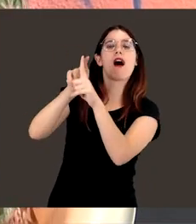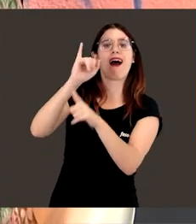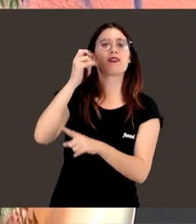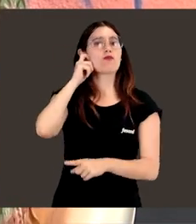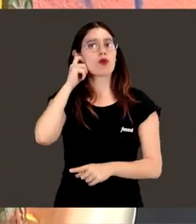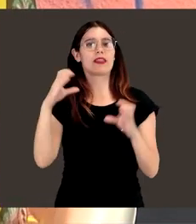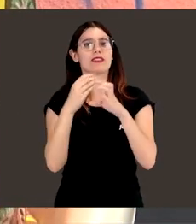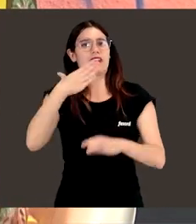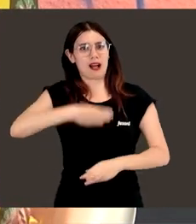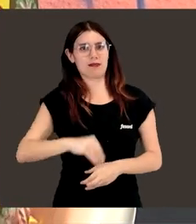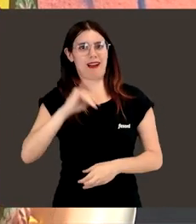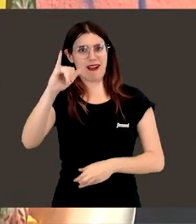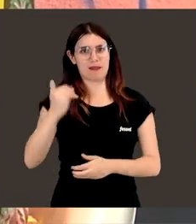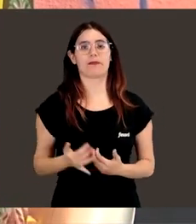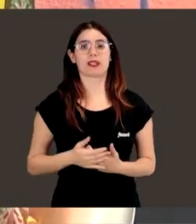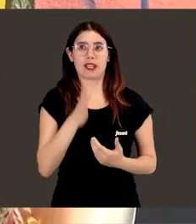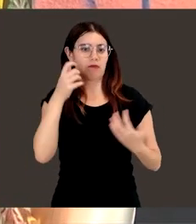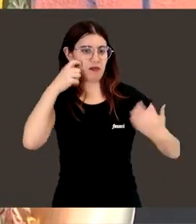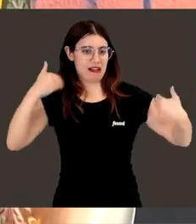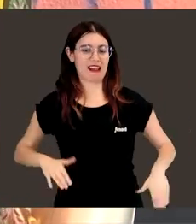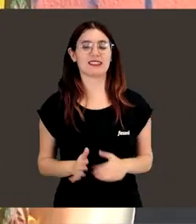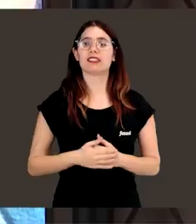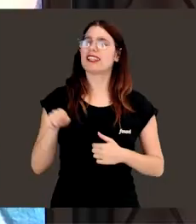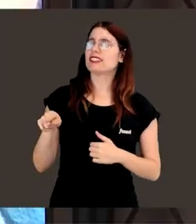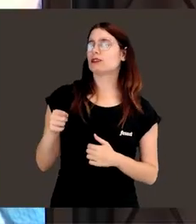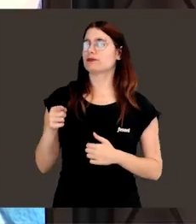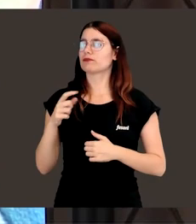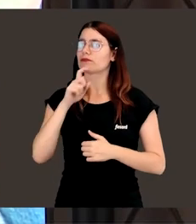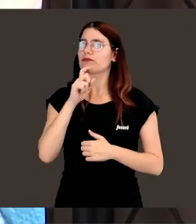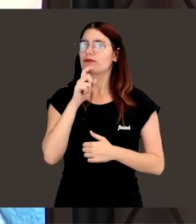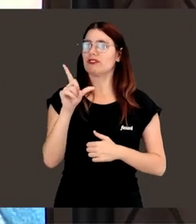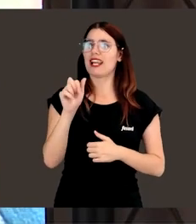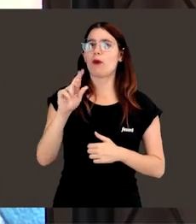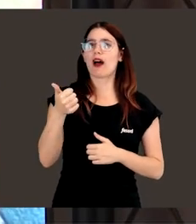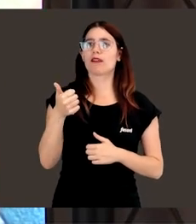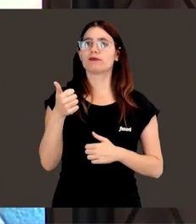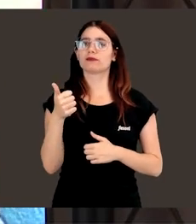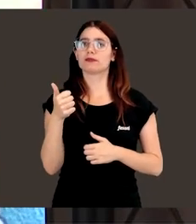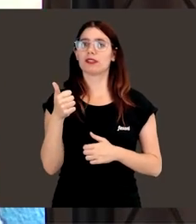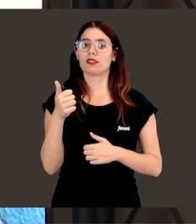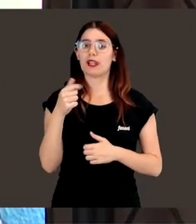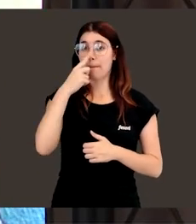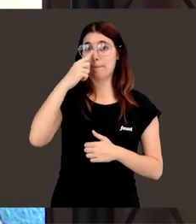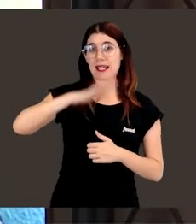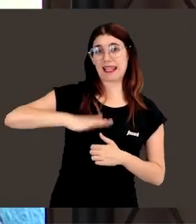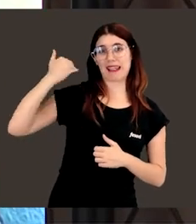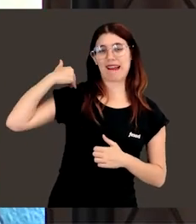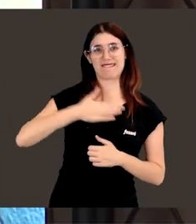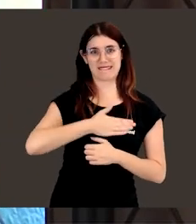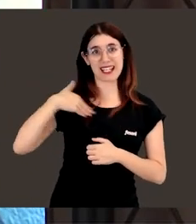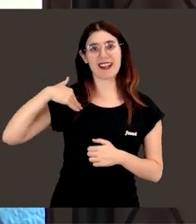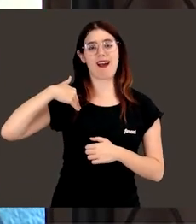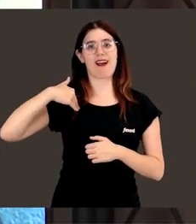científicas existimos, ¿no? Y somos reales. ¿Y cómo es eso que Laura, la Laura pequeña quería ser desde entonces?